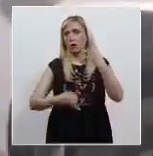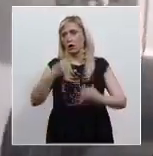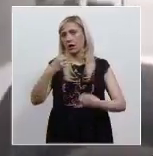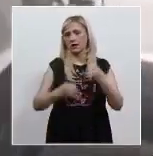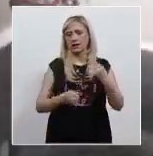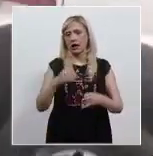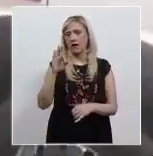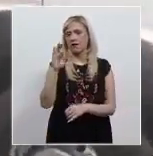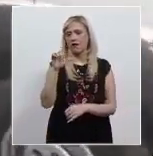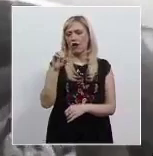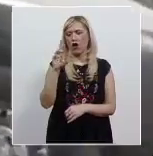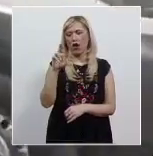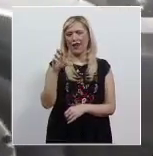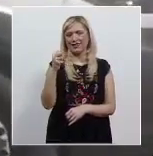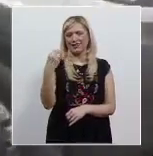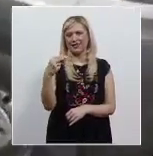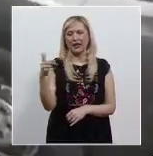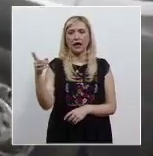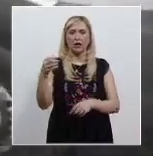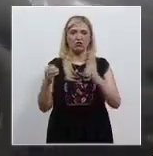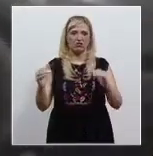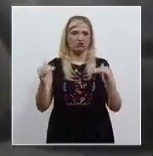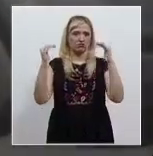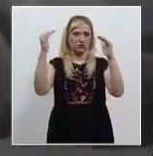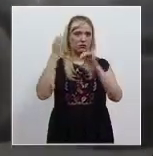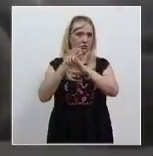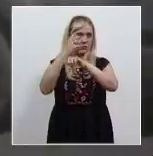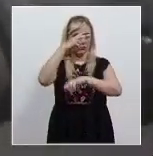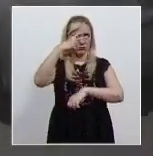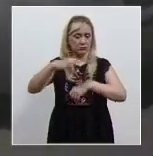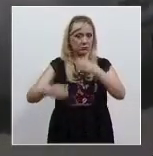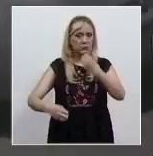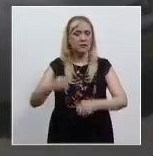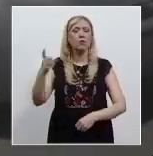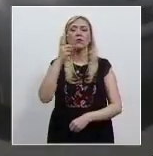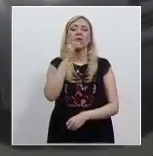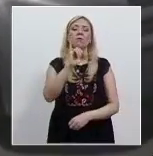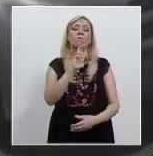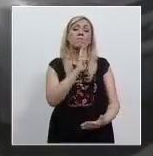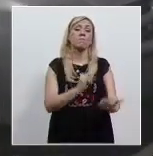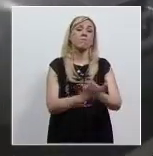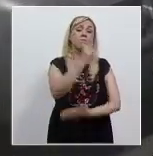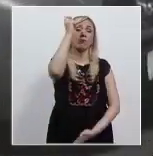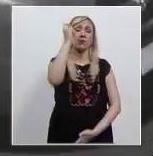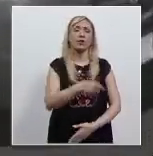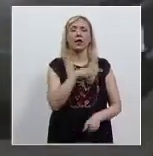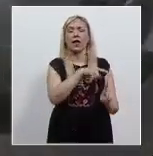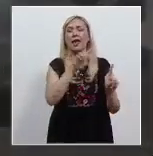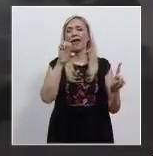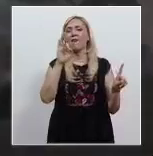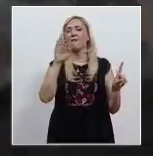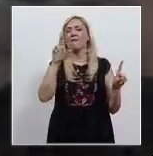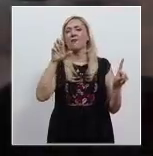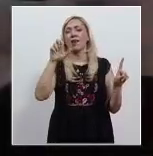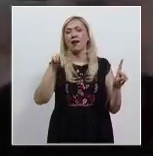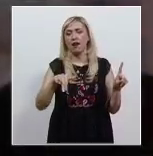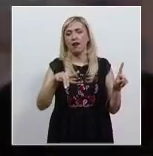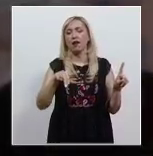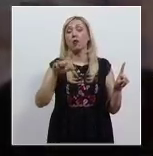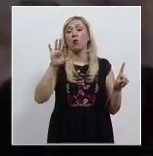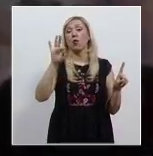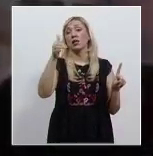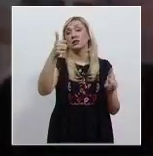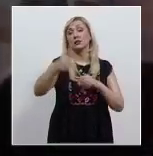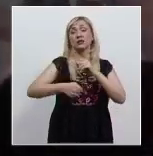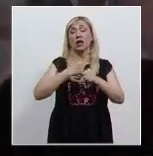Flores, del Tribunal Superior de Justicia del Estado de México, sentenció a Efraín García Ramírez a 46 años y